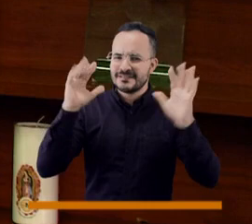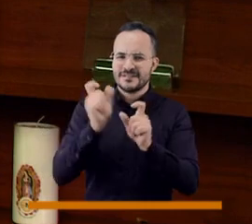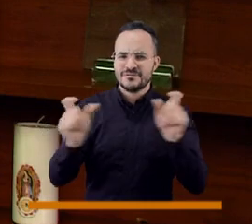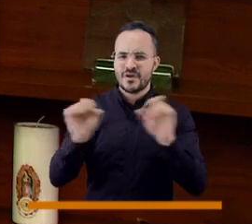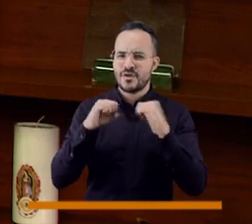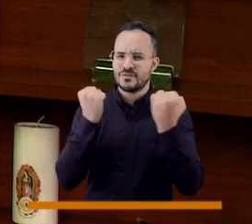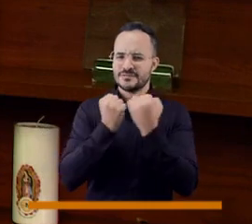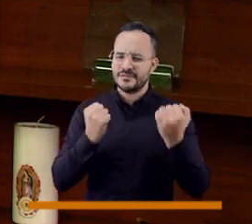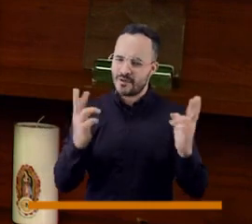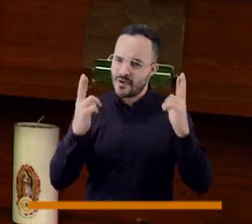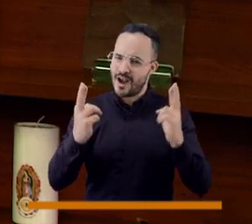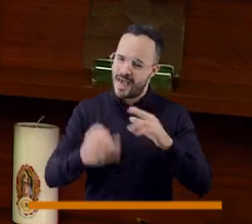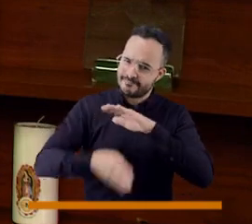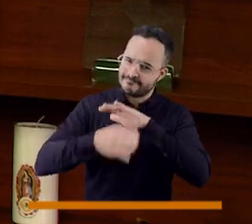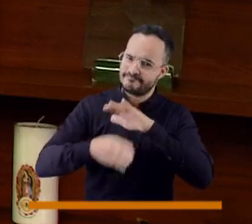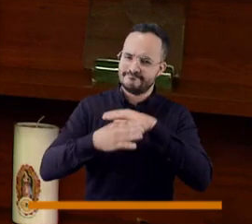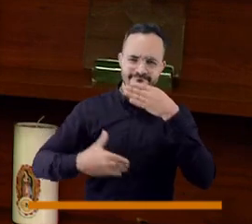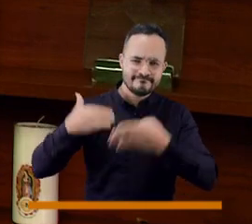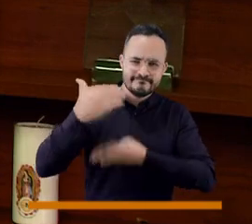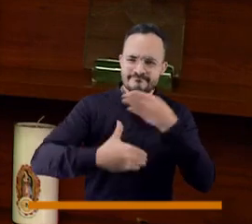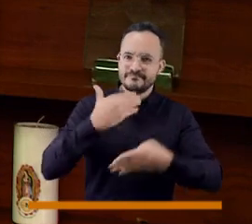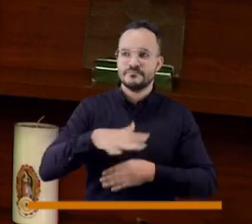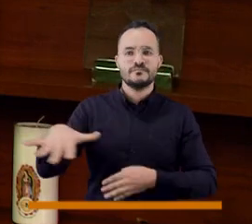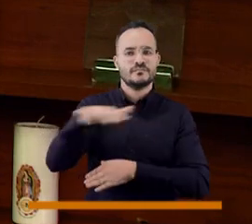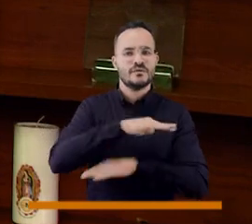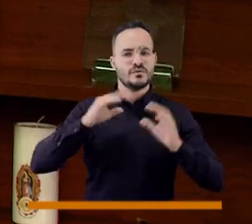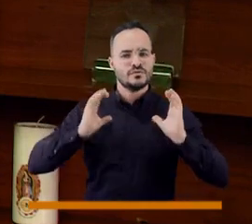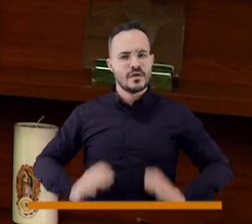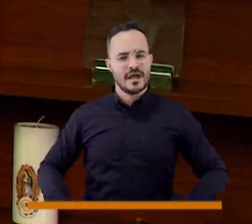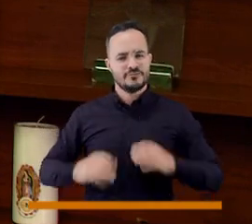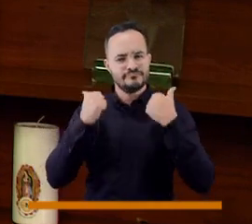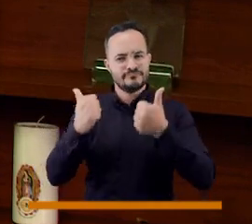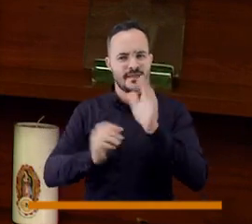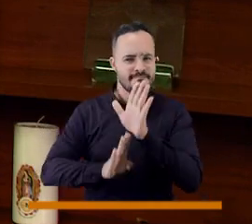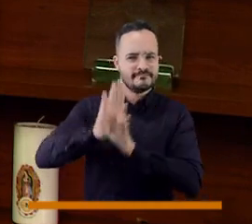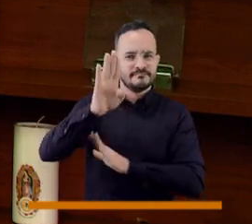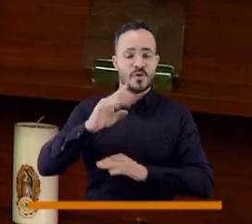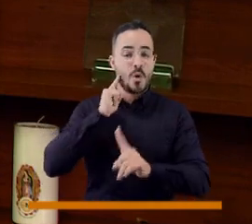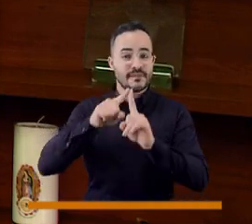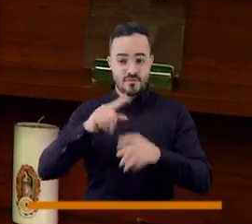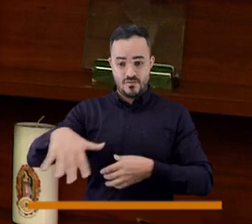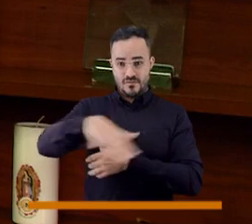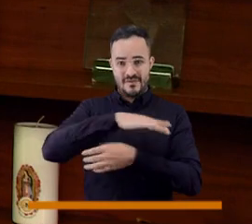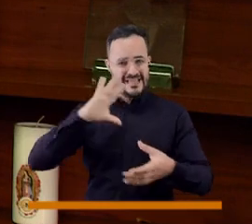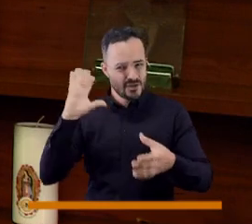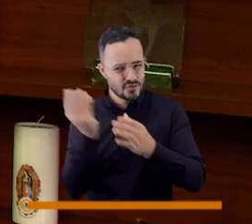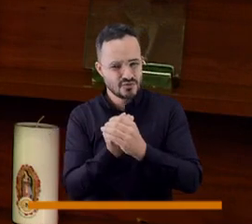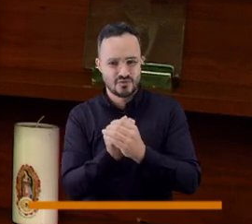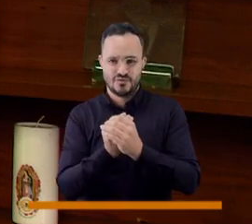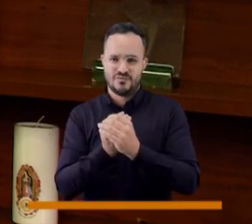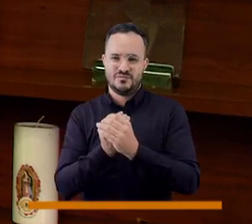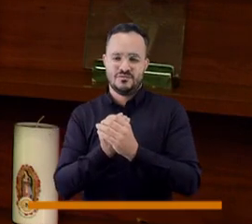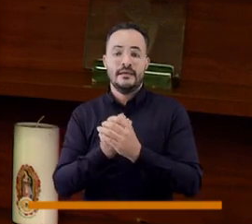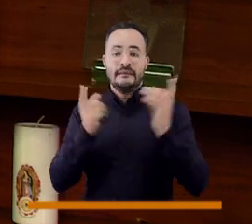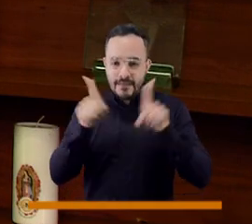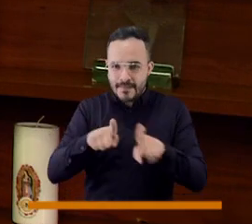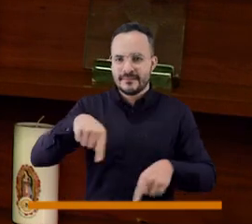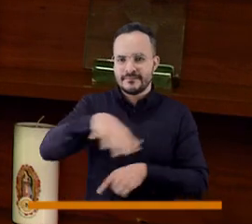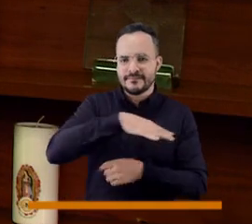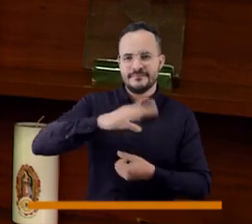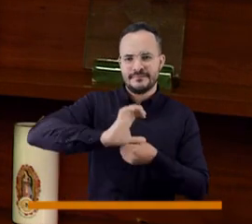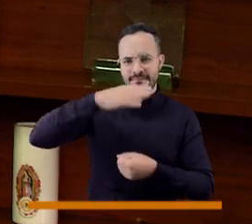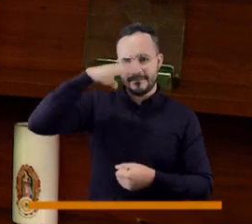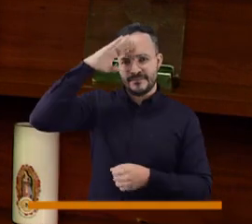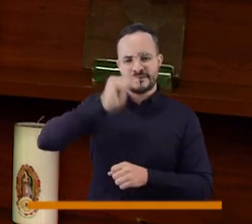felicitaciones concejales, síganle aportando a la construcción de ciudadanía, síganle aportando a construir un municipio incluyente,